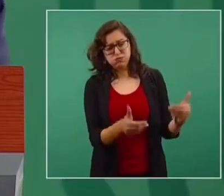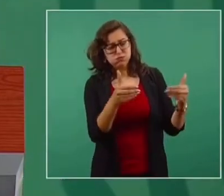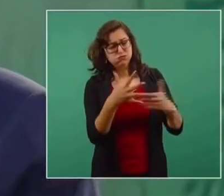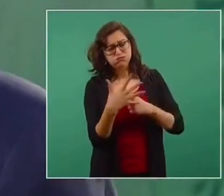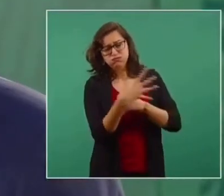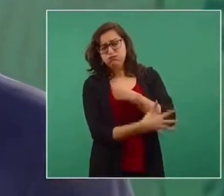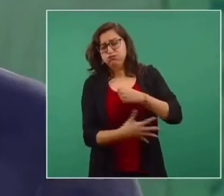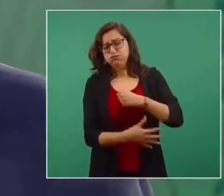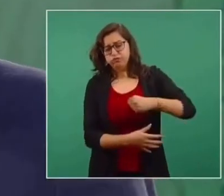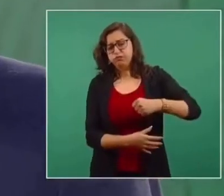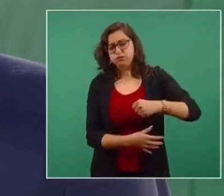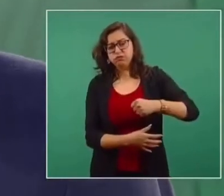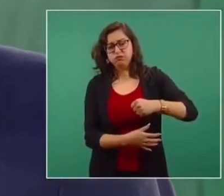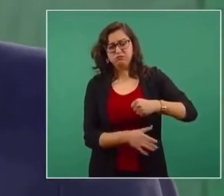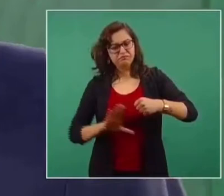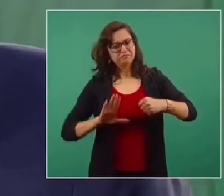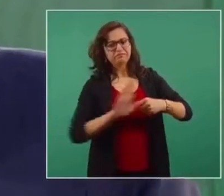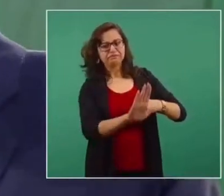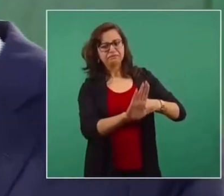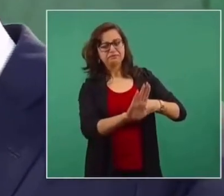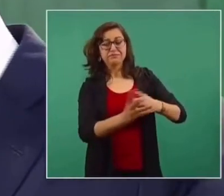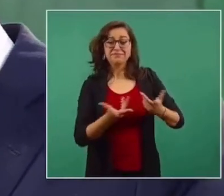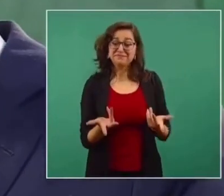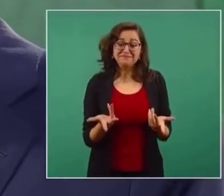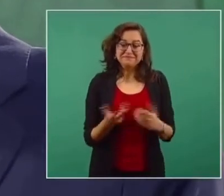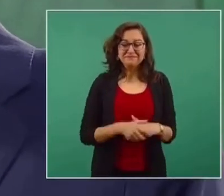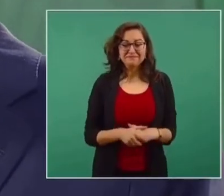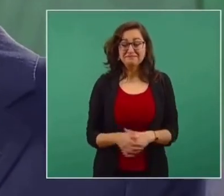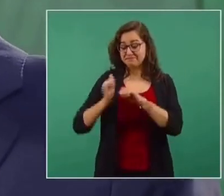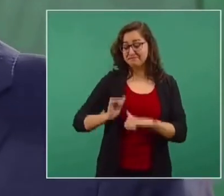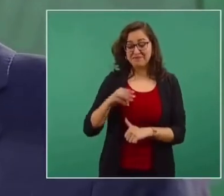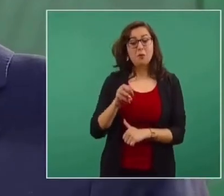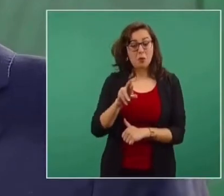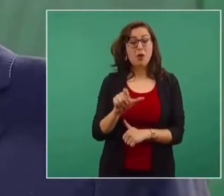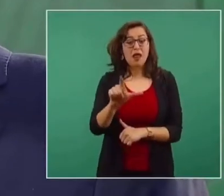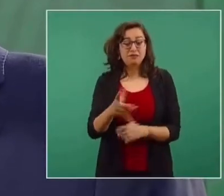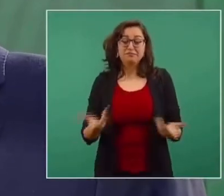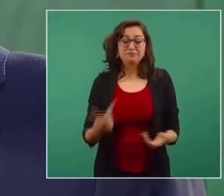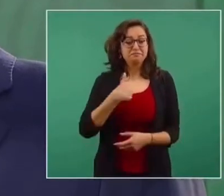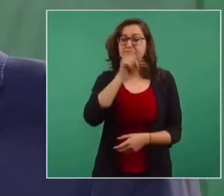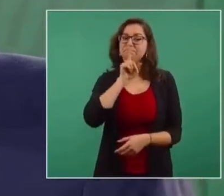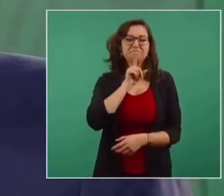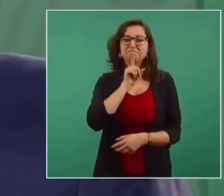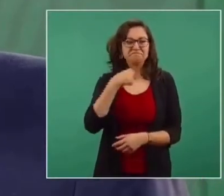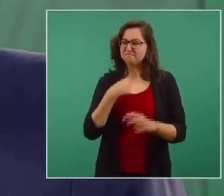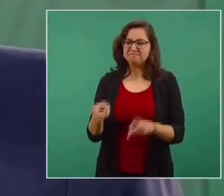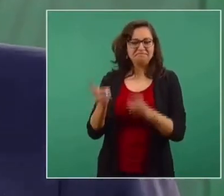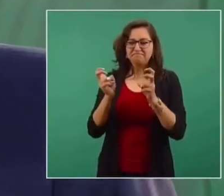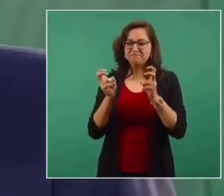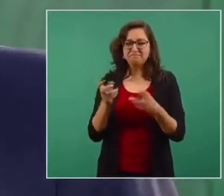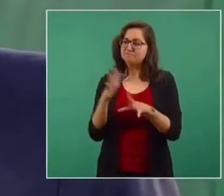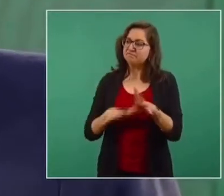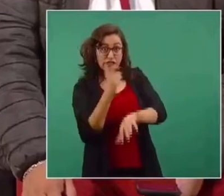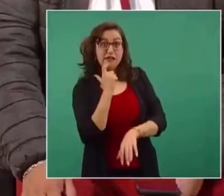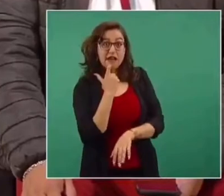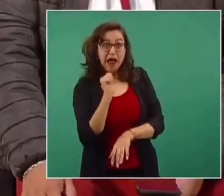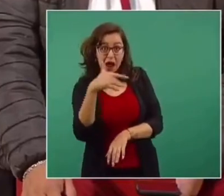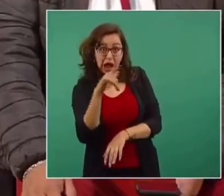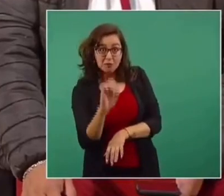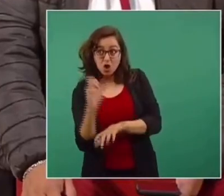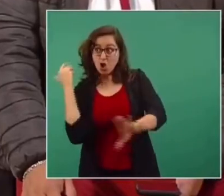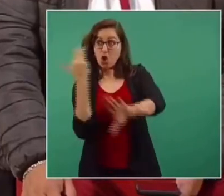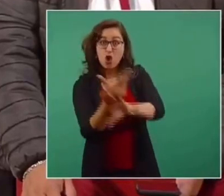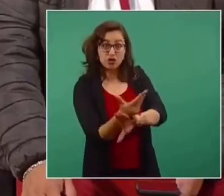Escudo protector, mi detente, la autoridad moral, el no mentir, el no robar, el no traicionar al pueblo. Es